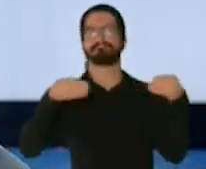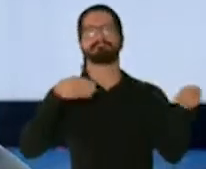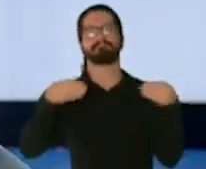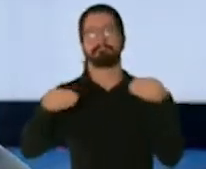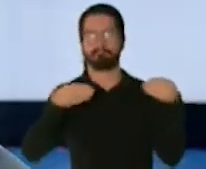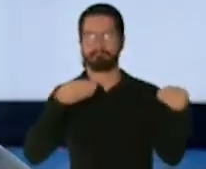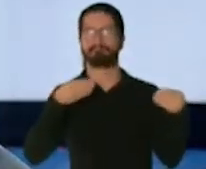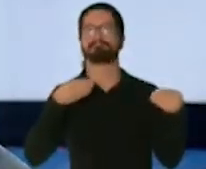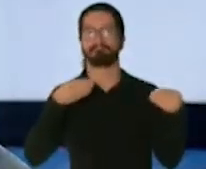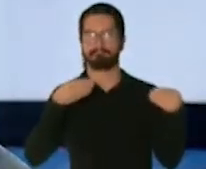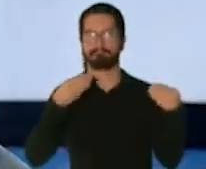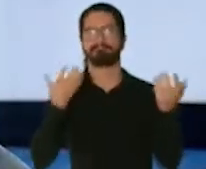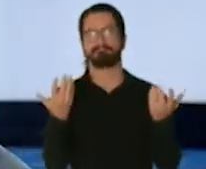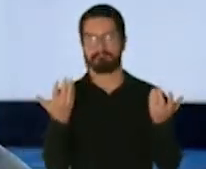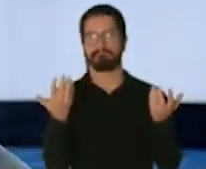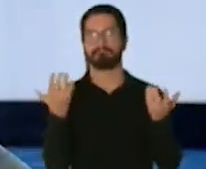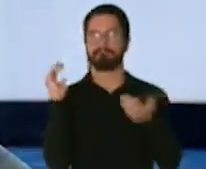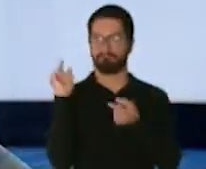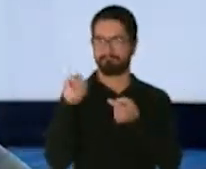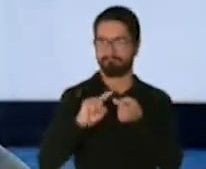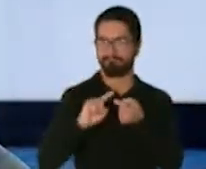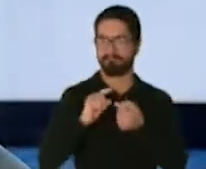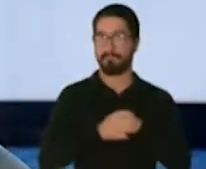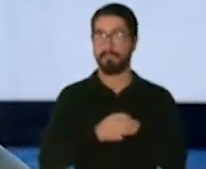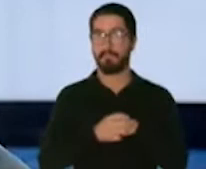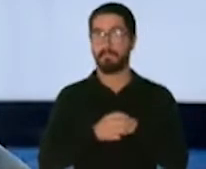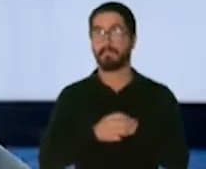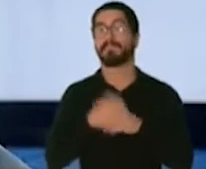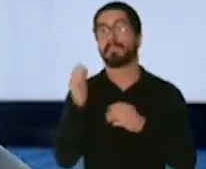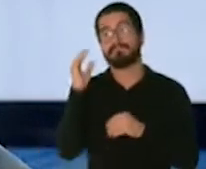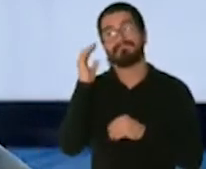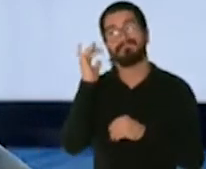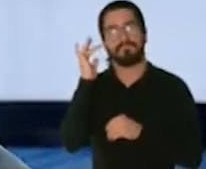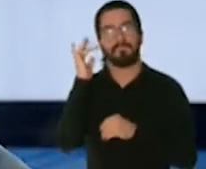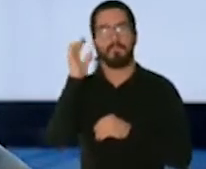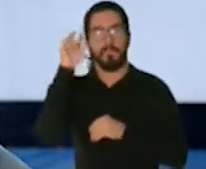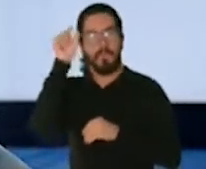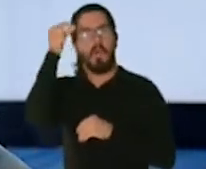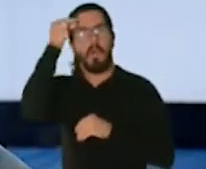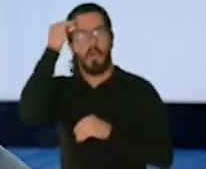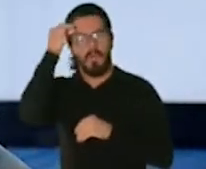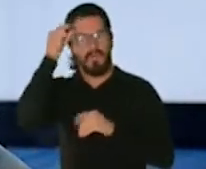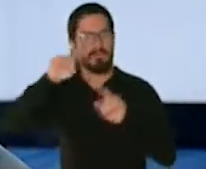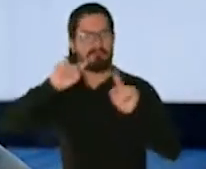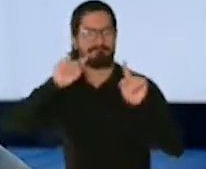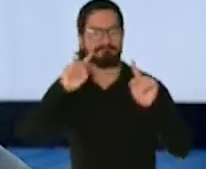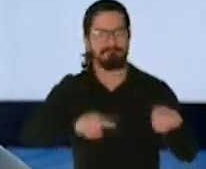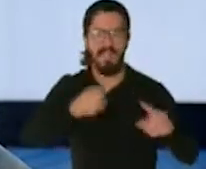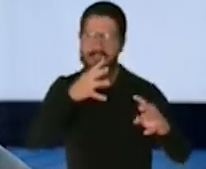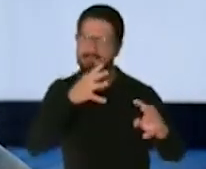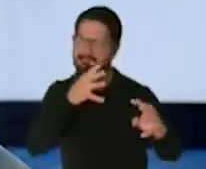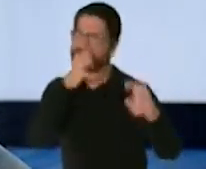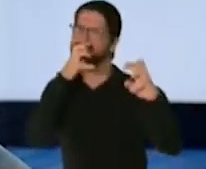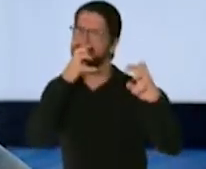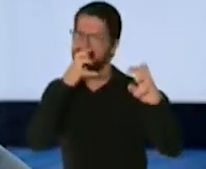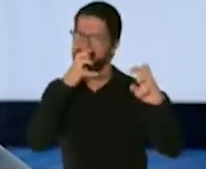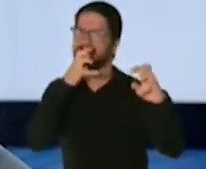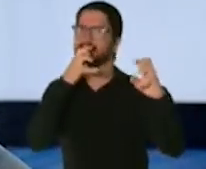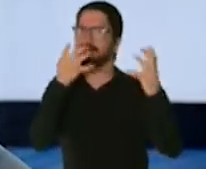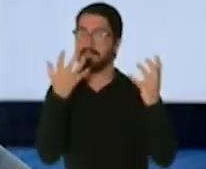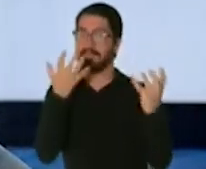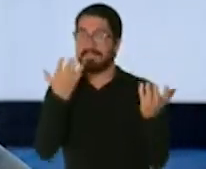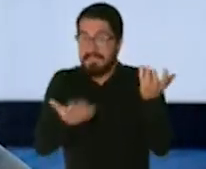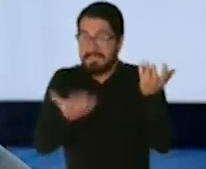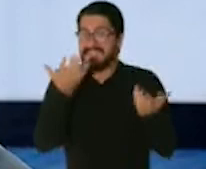distinguido por tener unas órdenes, la gobernadora ha impuesto unas órdenes ejecutivas bien estrictas, posiblemente las más